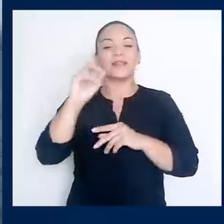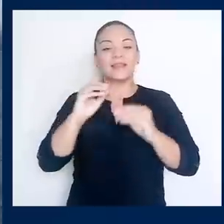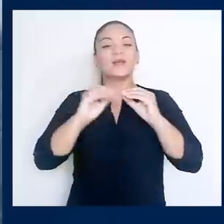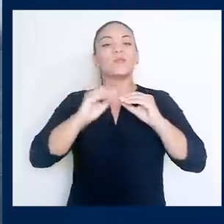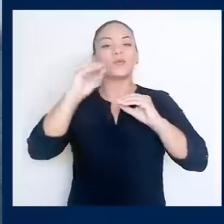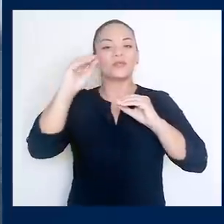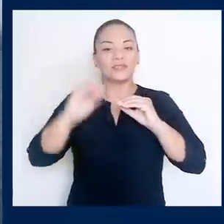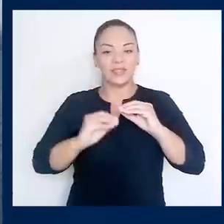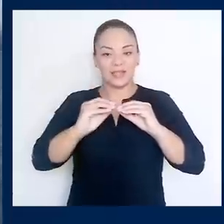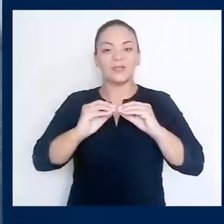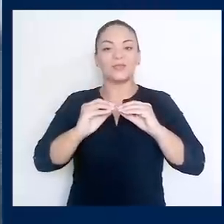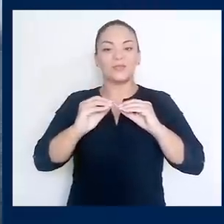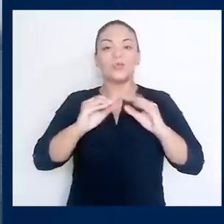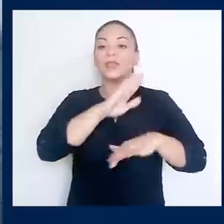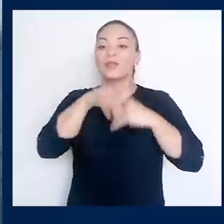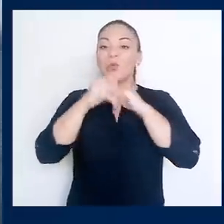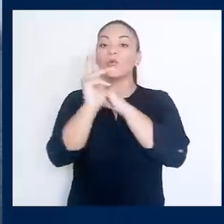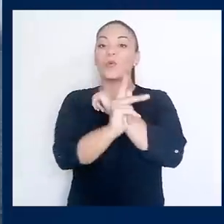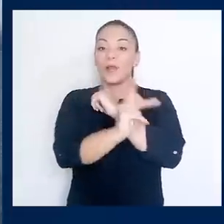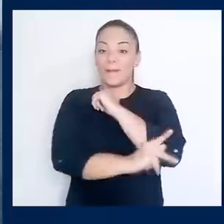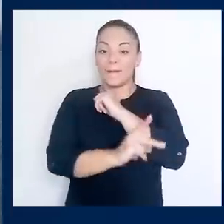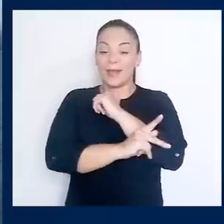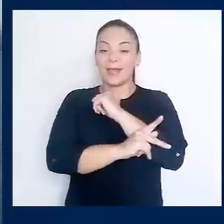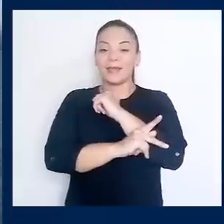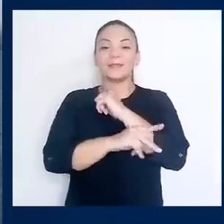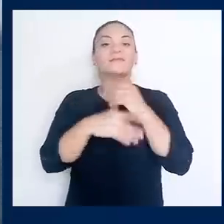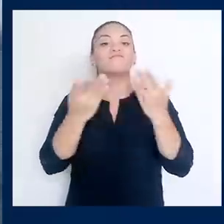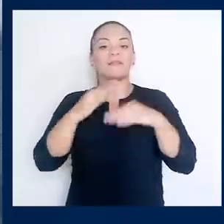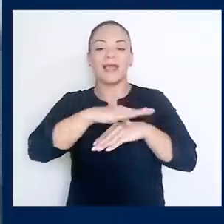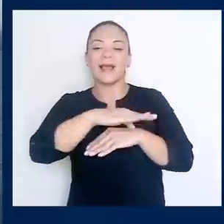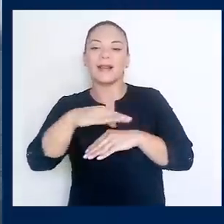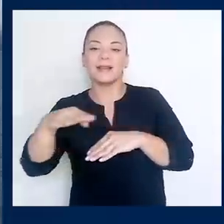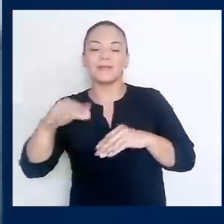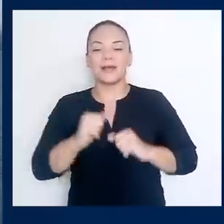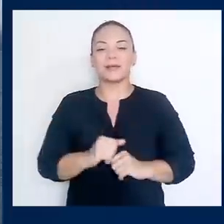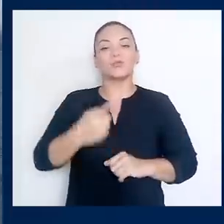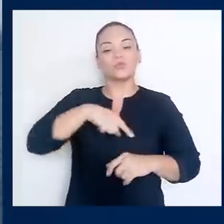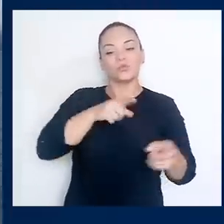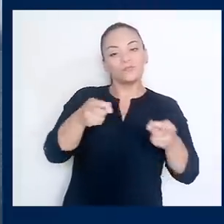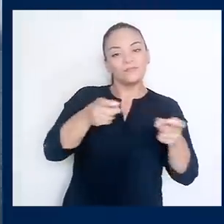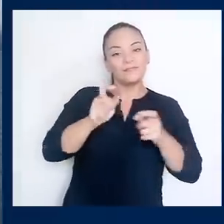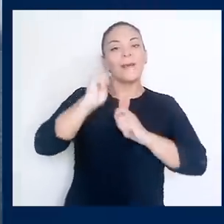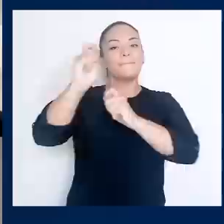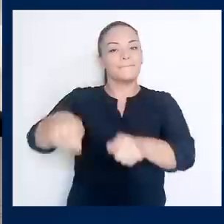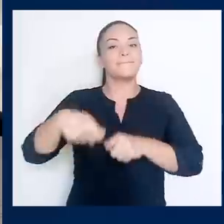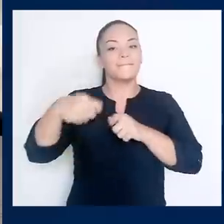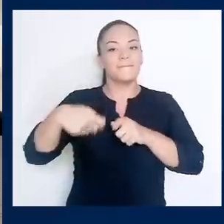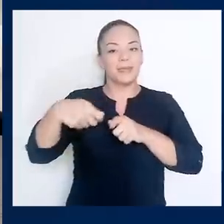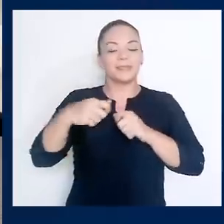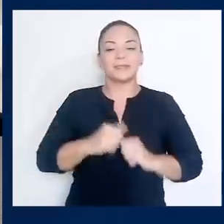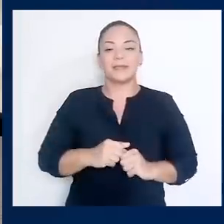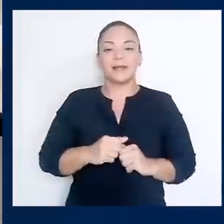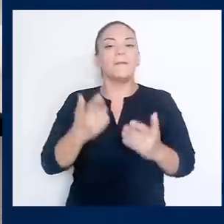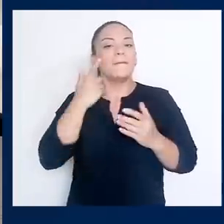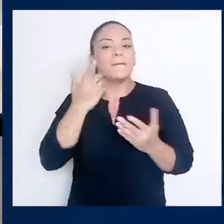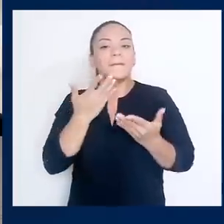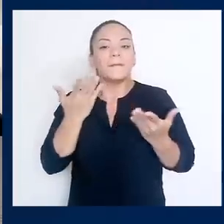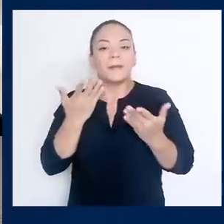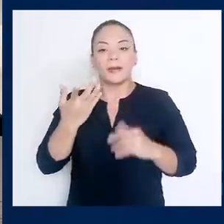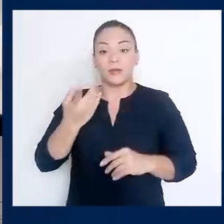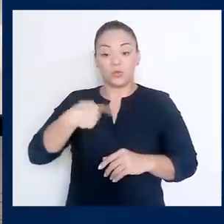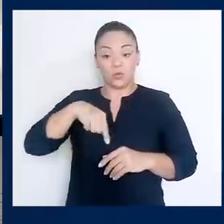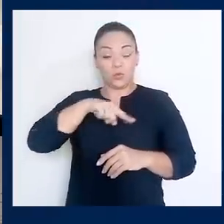el 30% de nuestro territorio marítimo. Estamos mejorando las regulaciones de la pesca para que nuestro